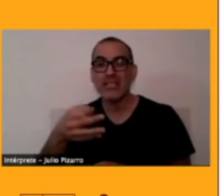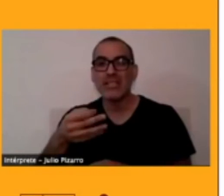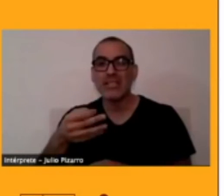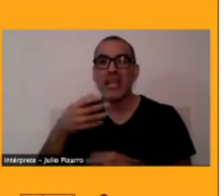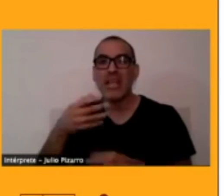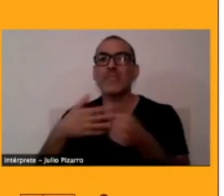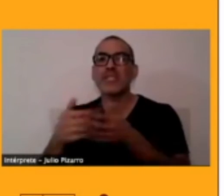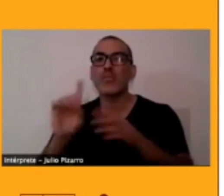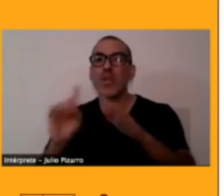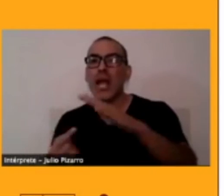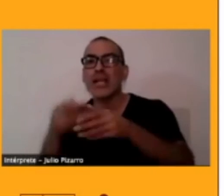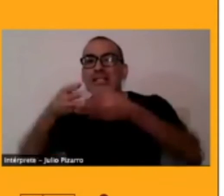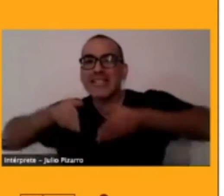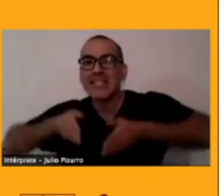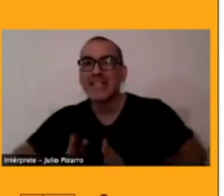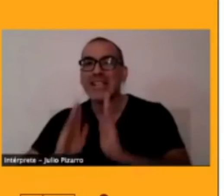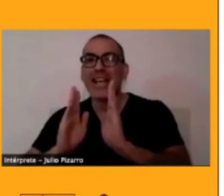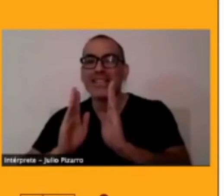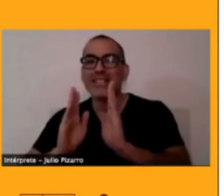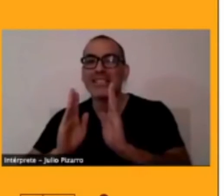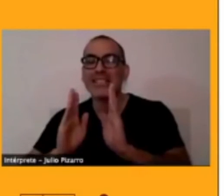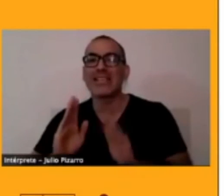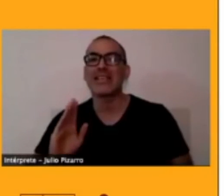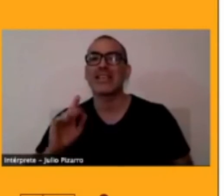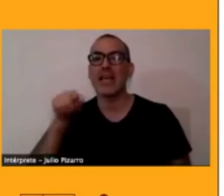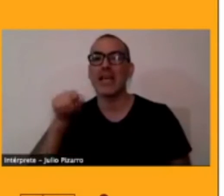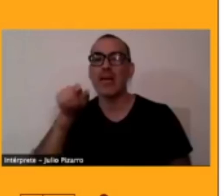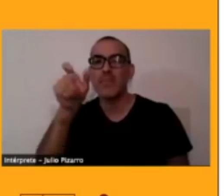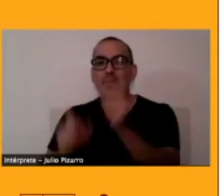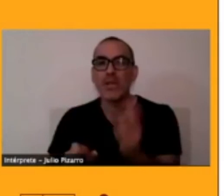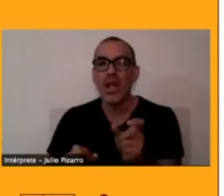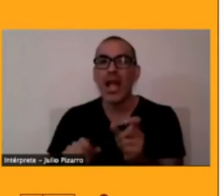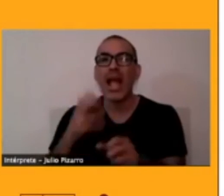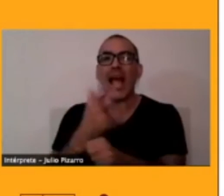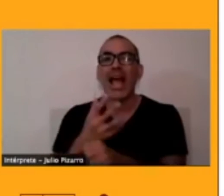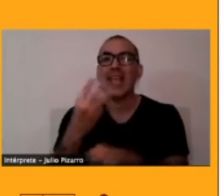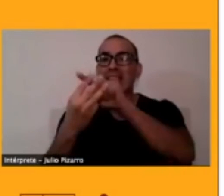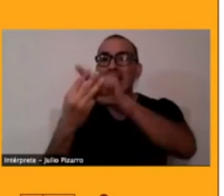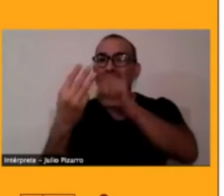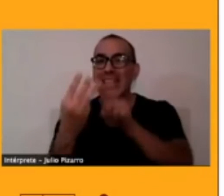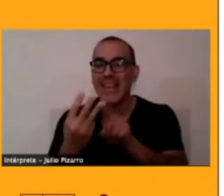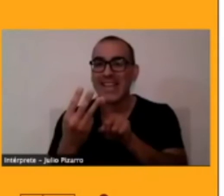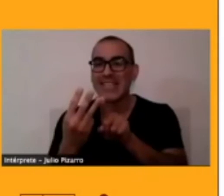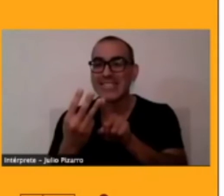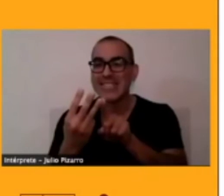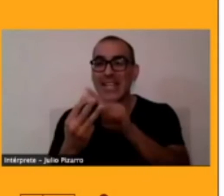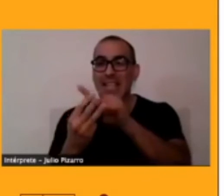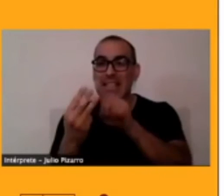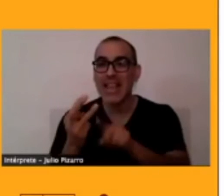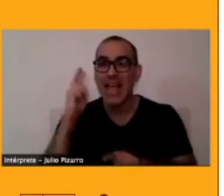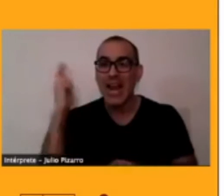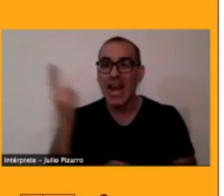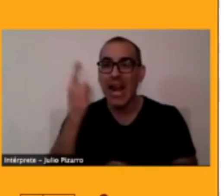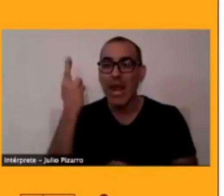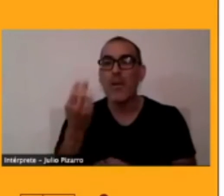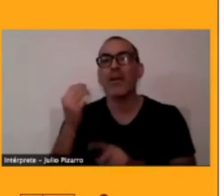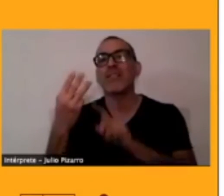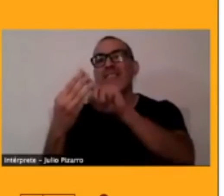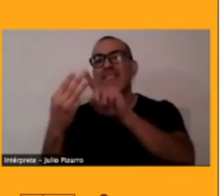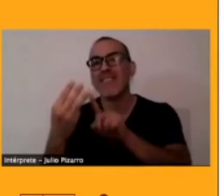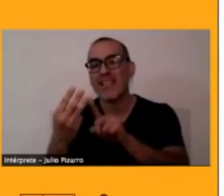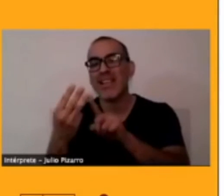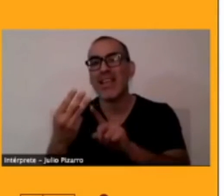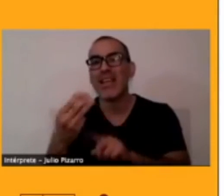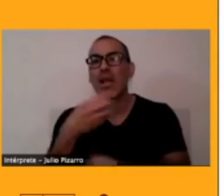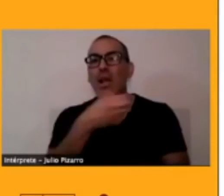que poblaban tres repúblicas que le llamamos hoy. Antiguamente no se reconocían así, ¿verdad? Eso era en la parte chilena, que